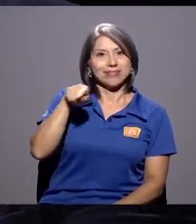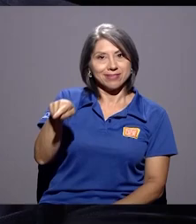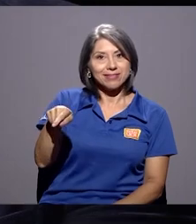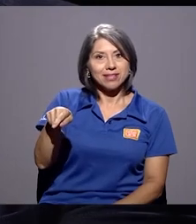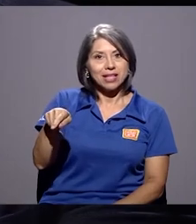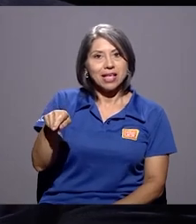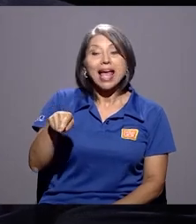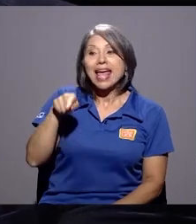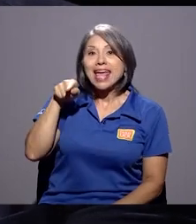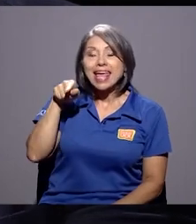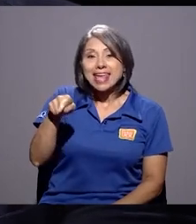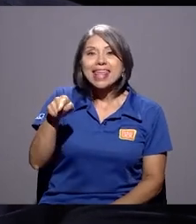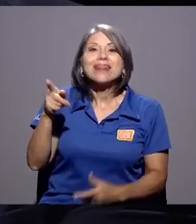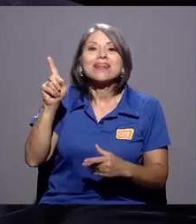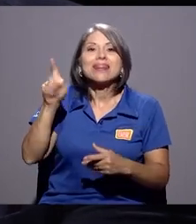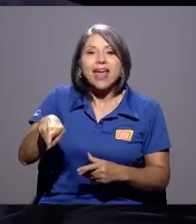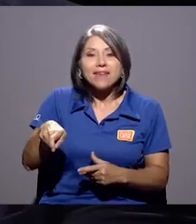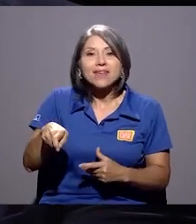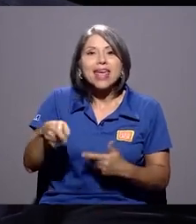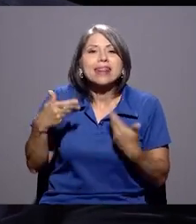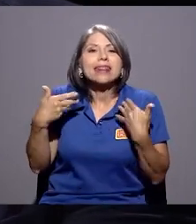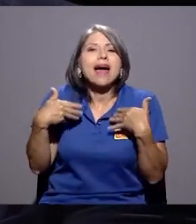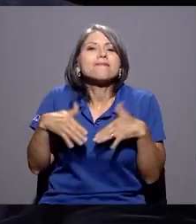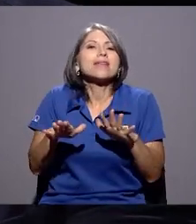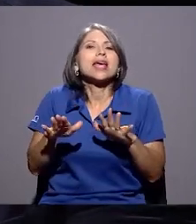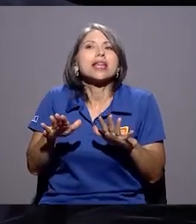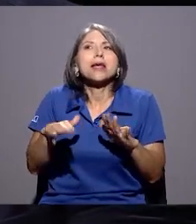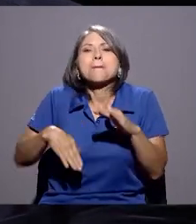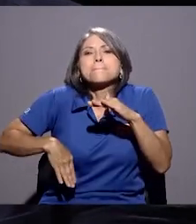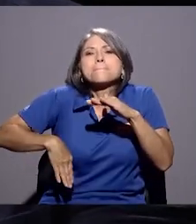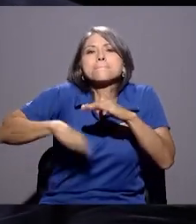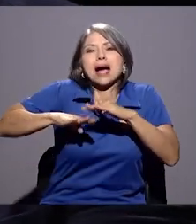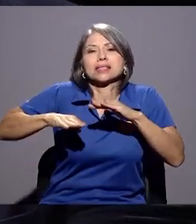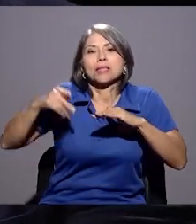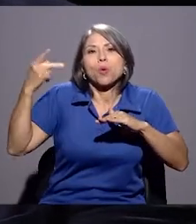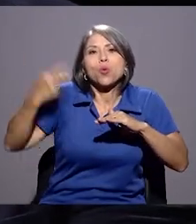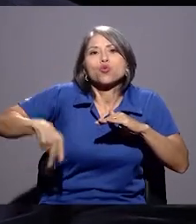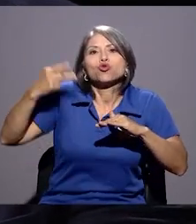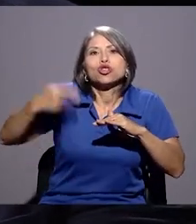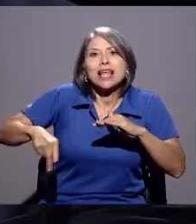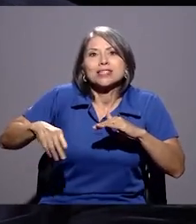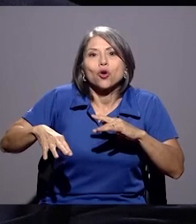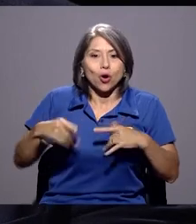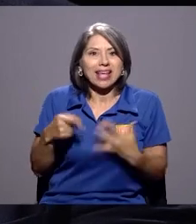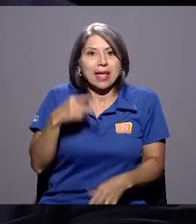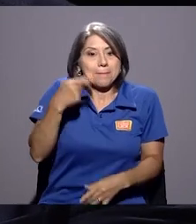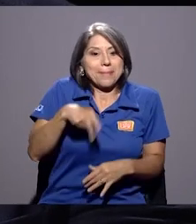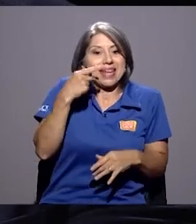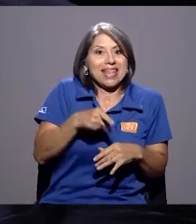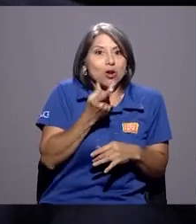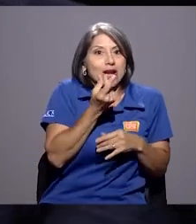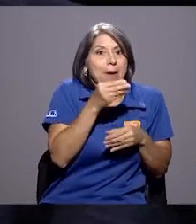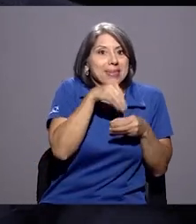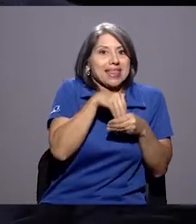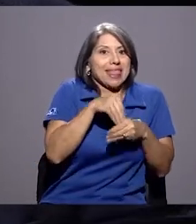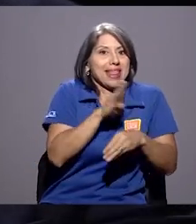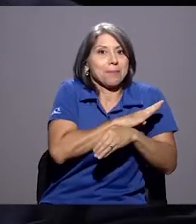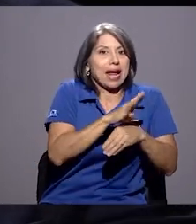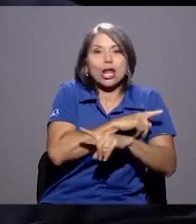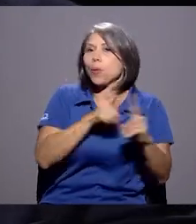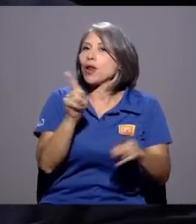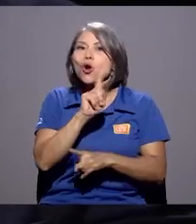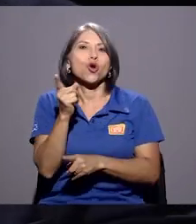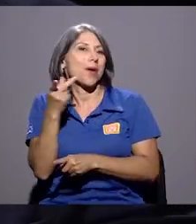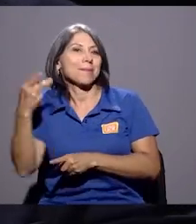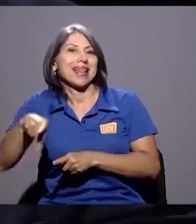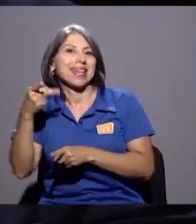en el máximo un riesgo que ponga en peligro el capital del banquero, pero que no ponga en peligro el